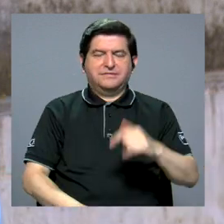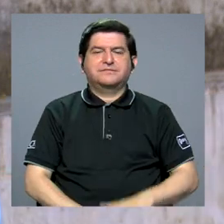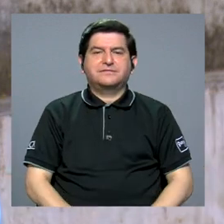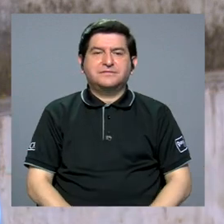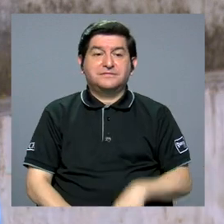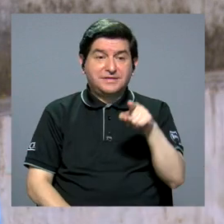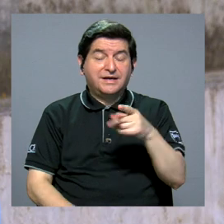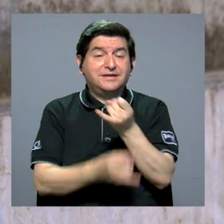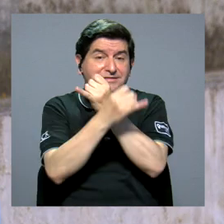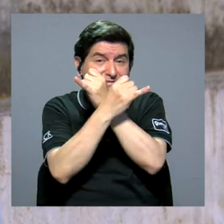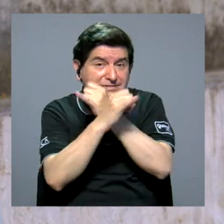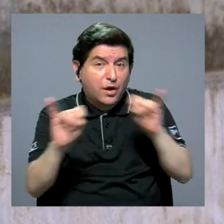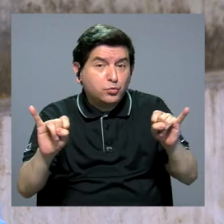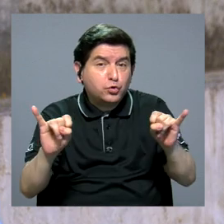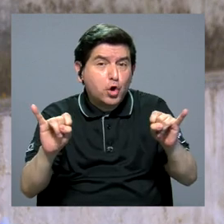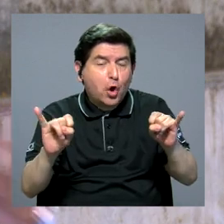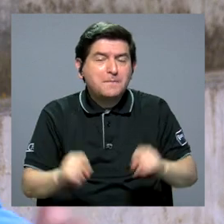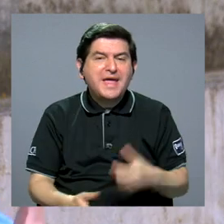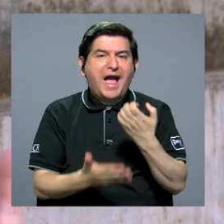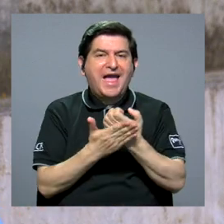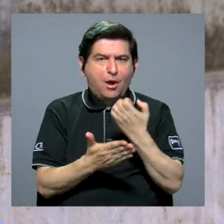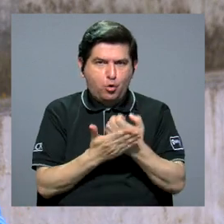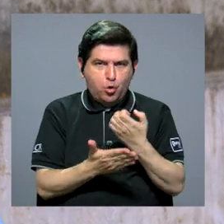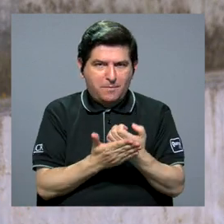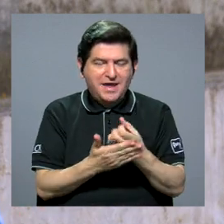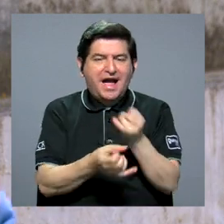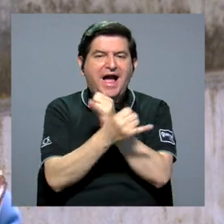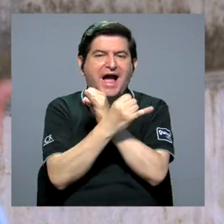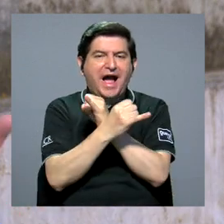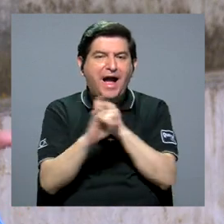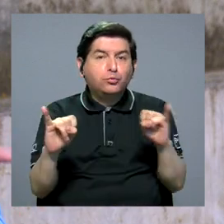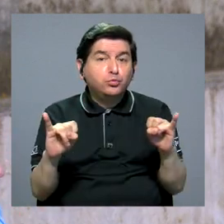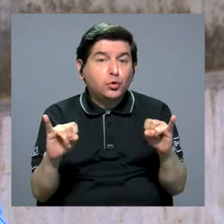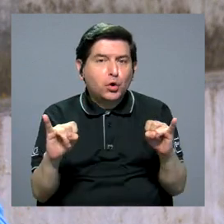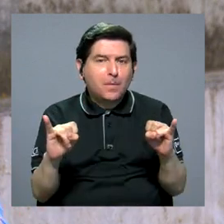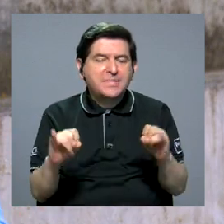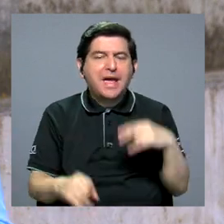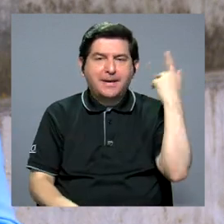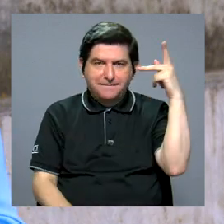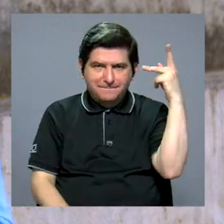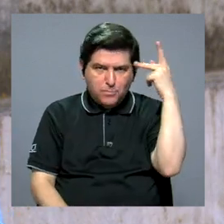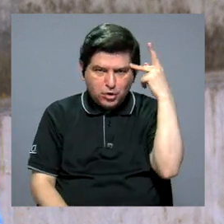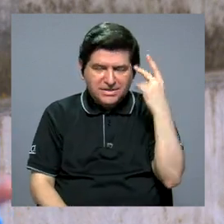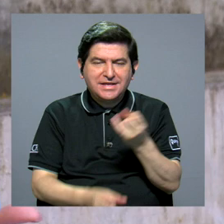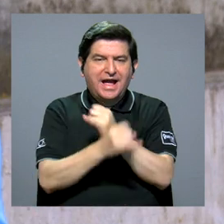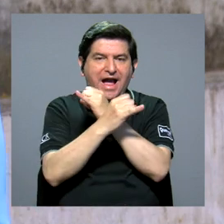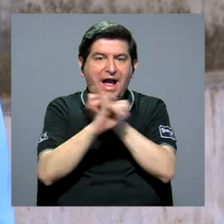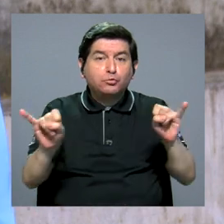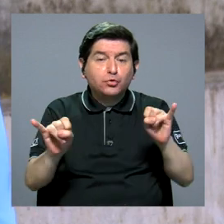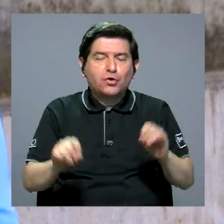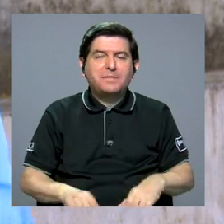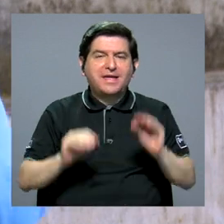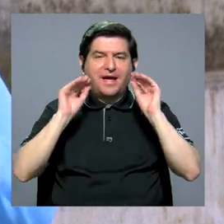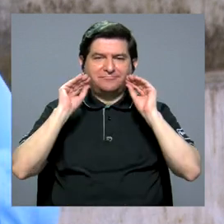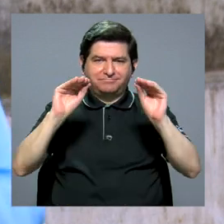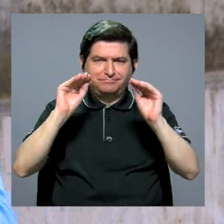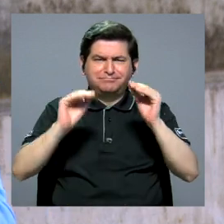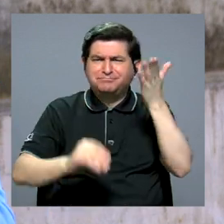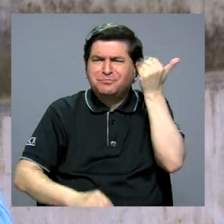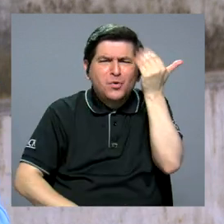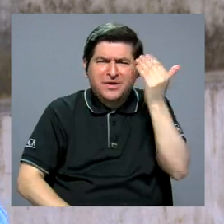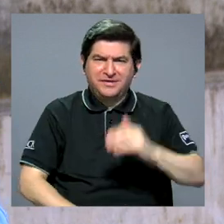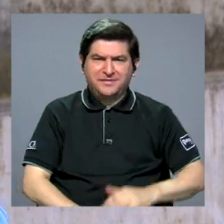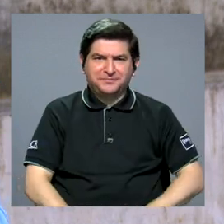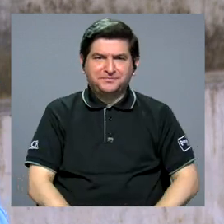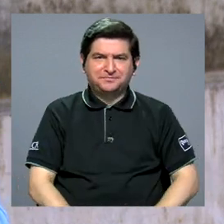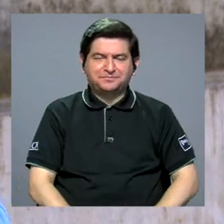autonomía es una autonomía económica, es una autonomía política, es una autonomía académica. ¿Esto por qué?